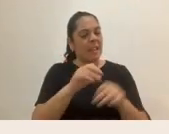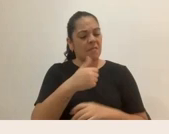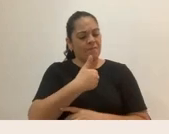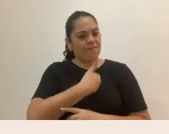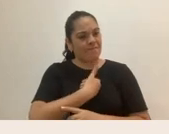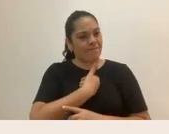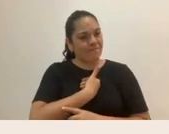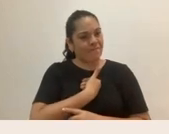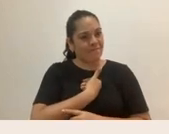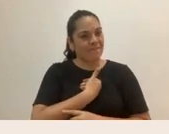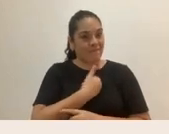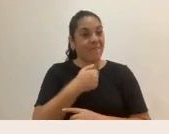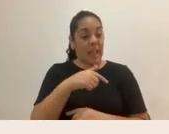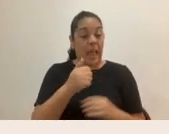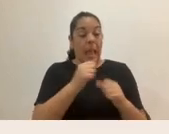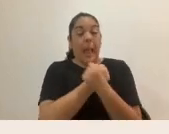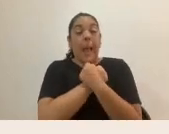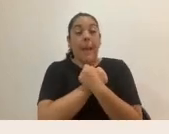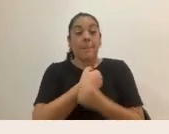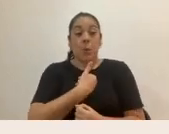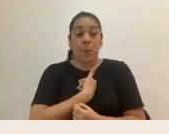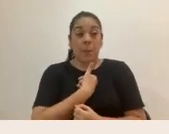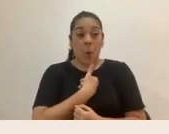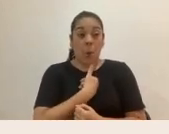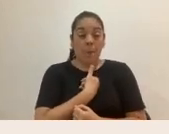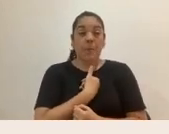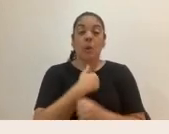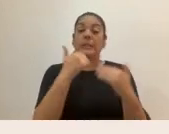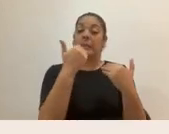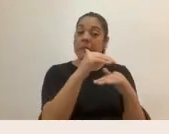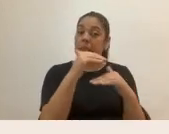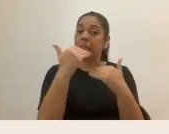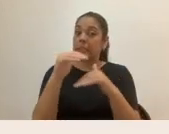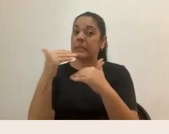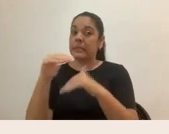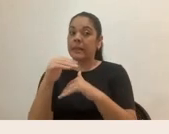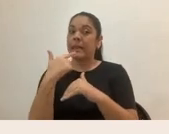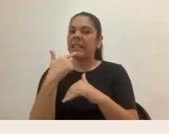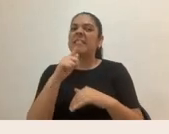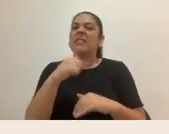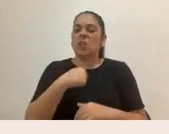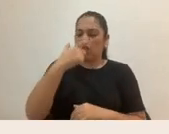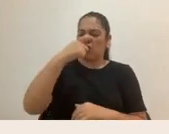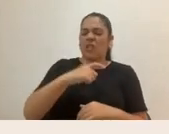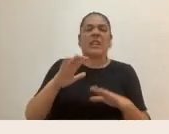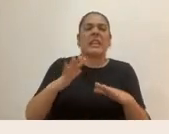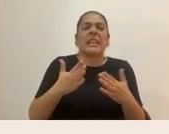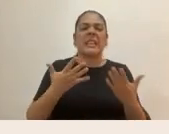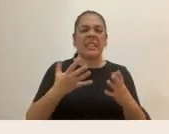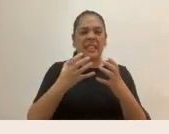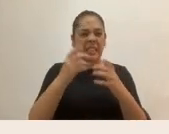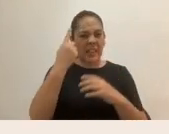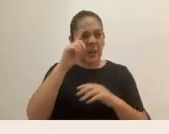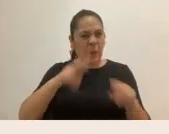pone límites. El amor propio, define qué es lo que se quiere para la vida y no lo permite todo.